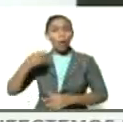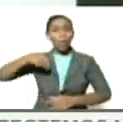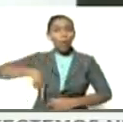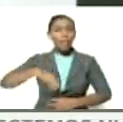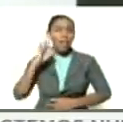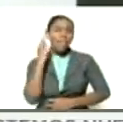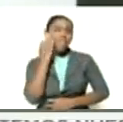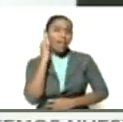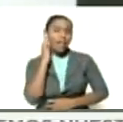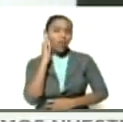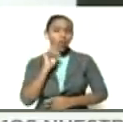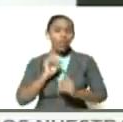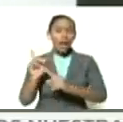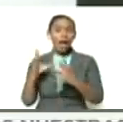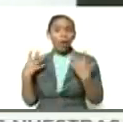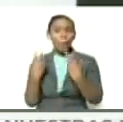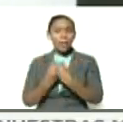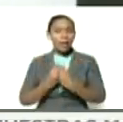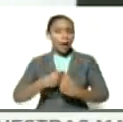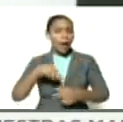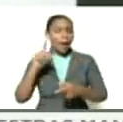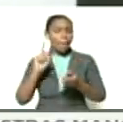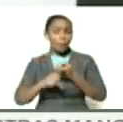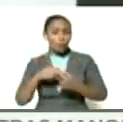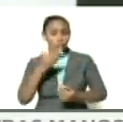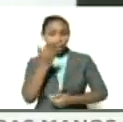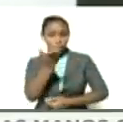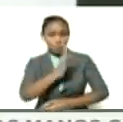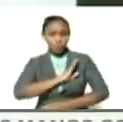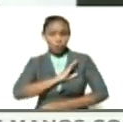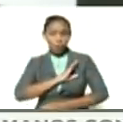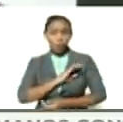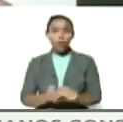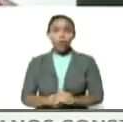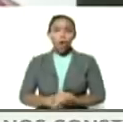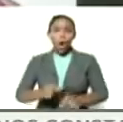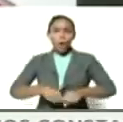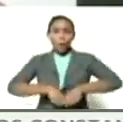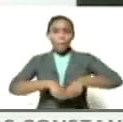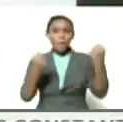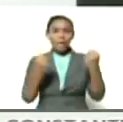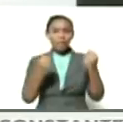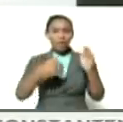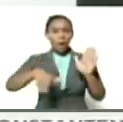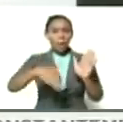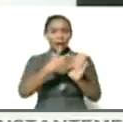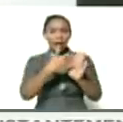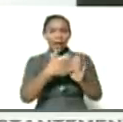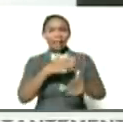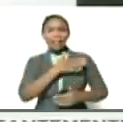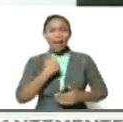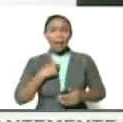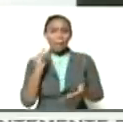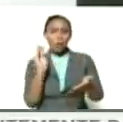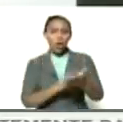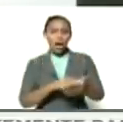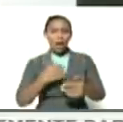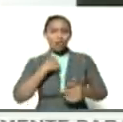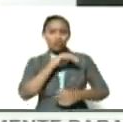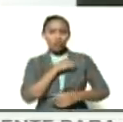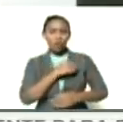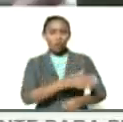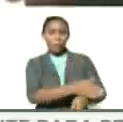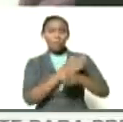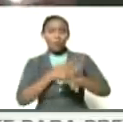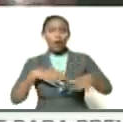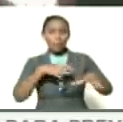de Facebook Live de la compañera Cilia Flores. Rompiendo las barreras que el capitalismo nos quiere poner, igual nos vamos a comunicar